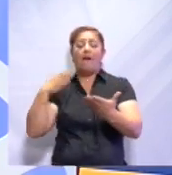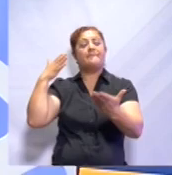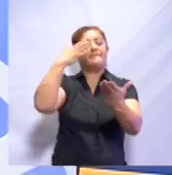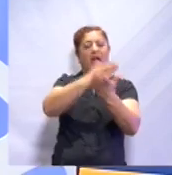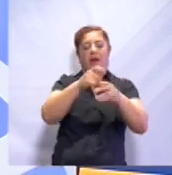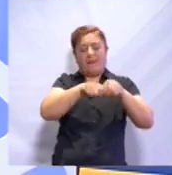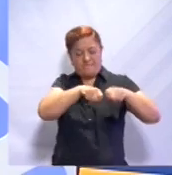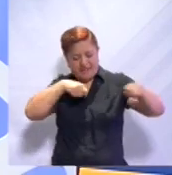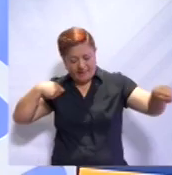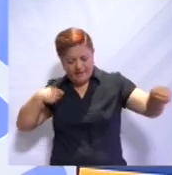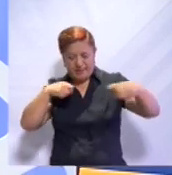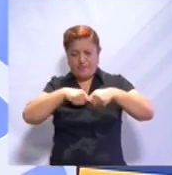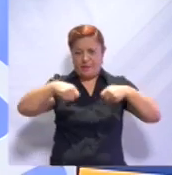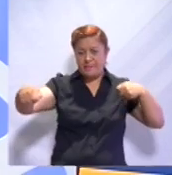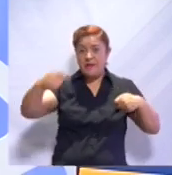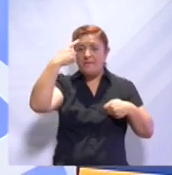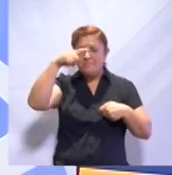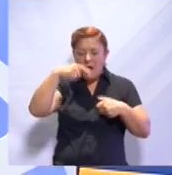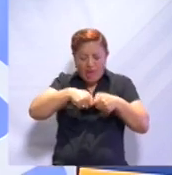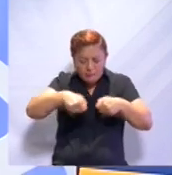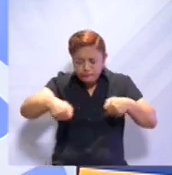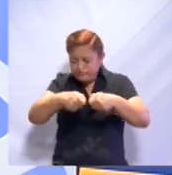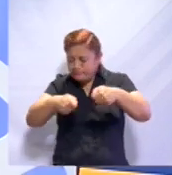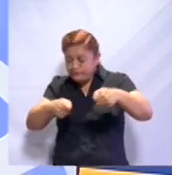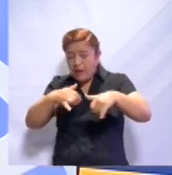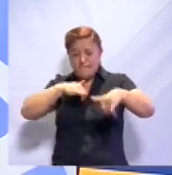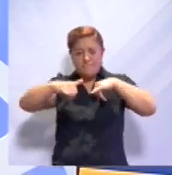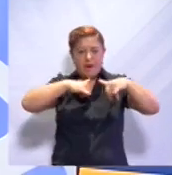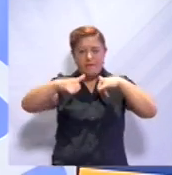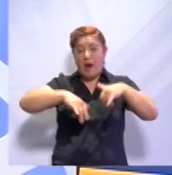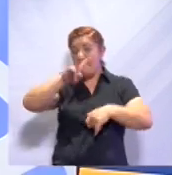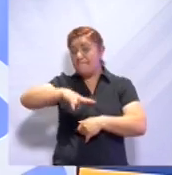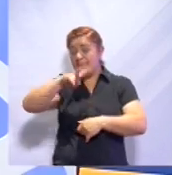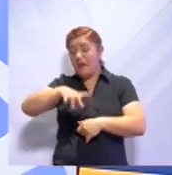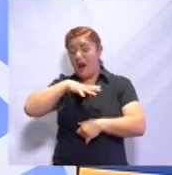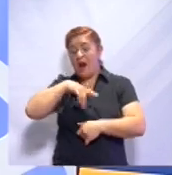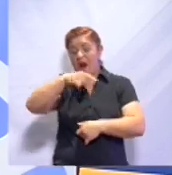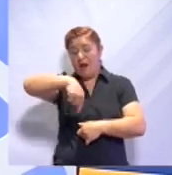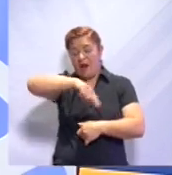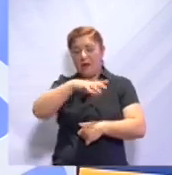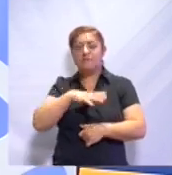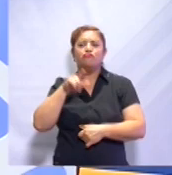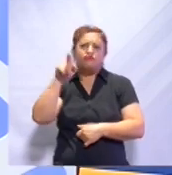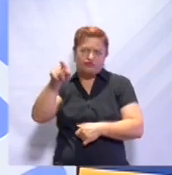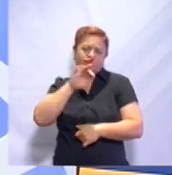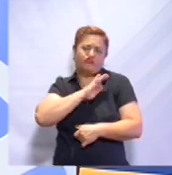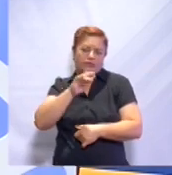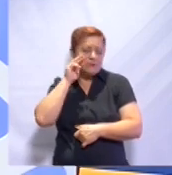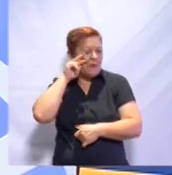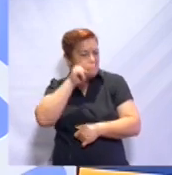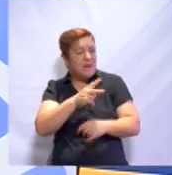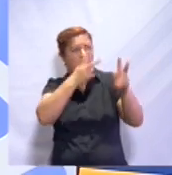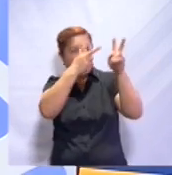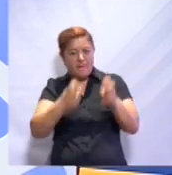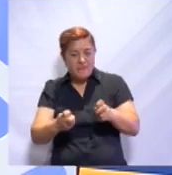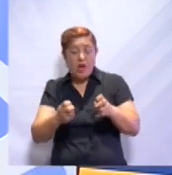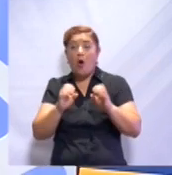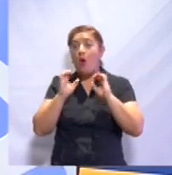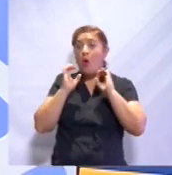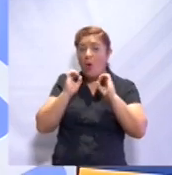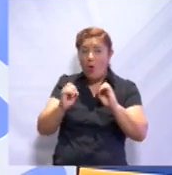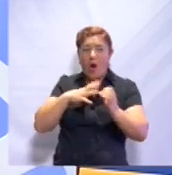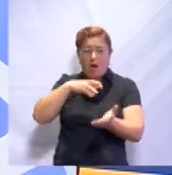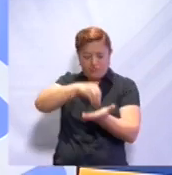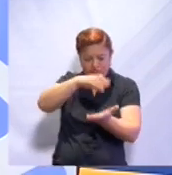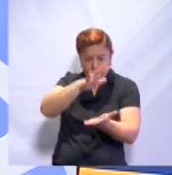para plasmar los mapas lo más real que se pueda, ya sea que tú lo veas en una aplicación o de manera impresa,